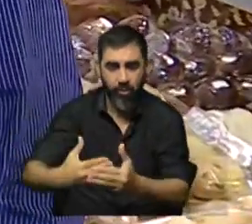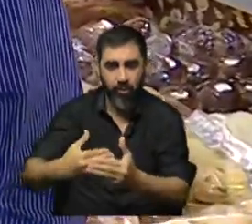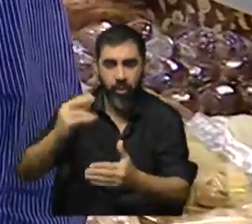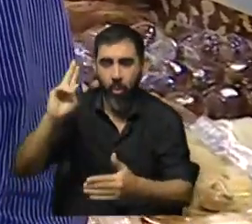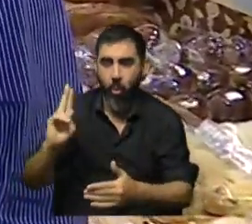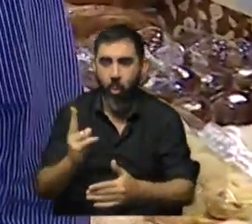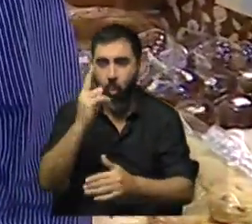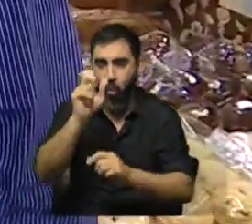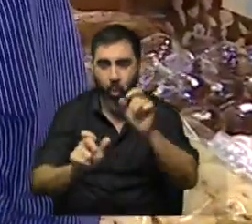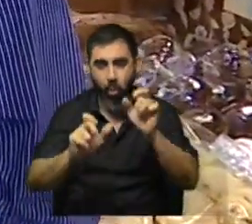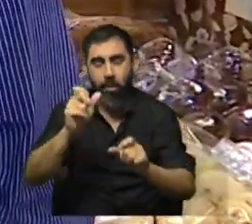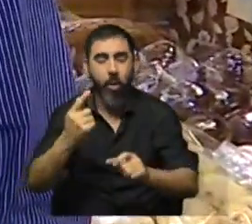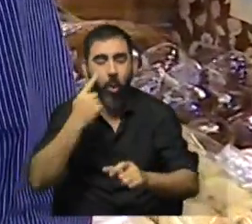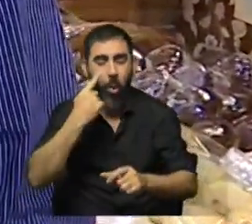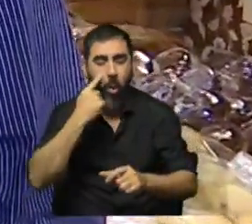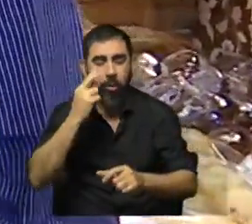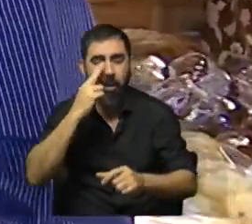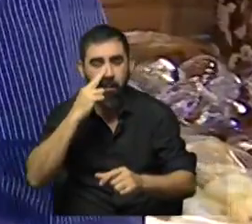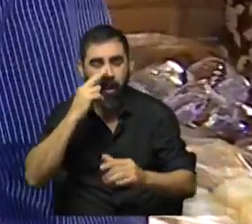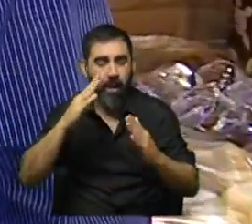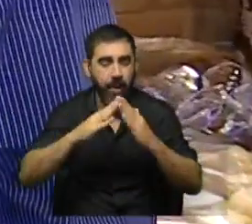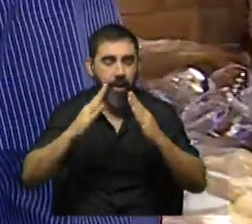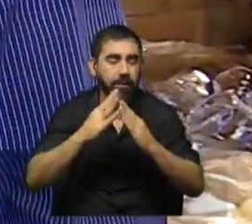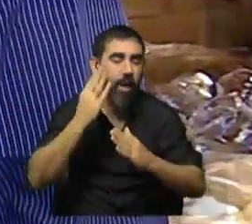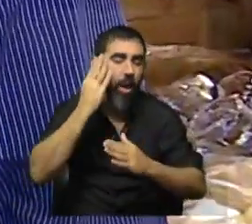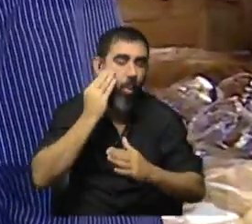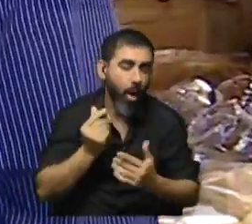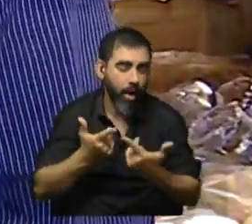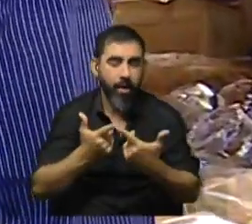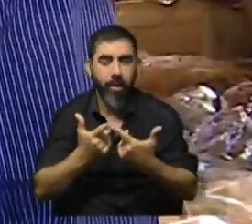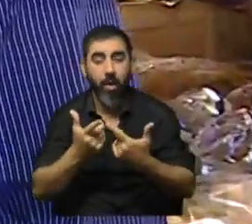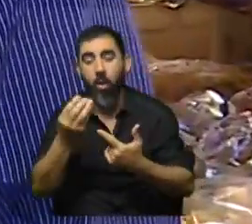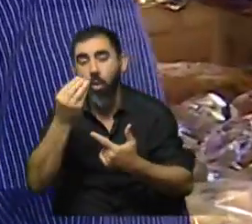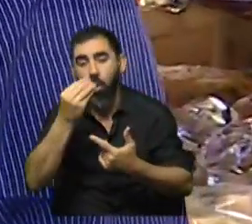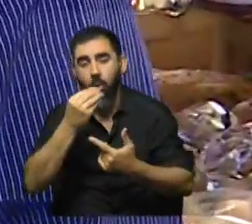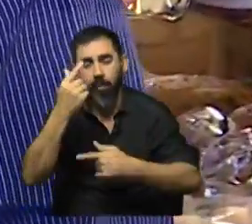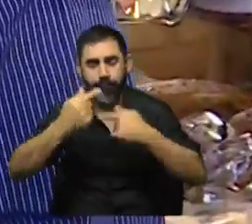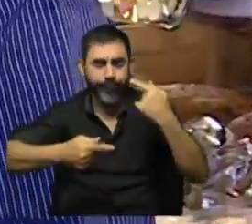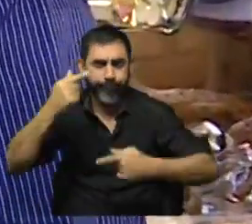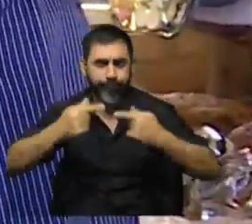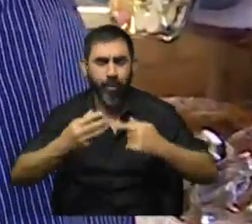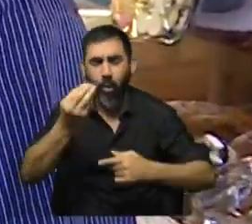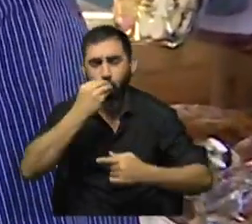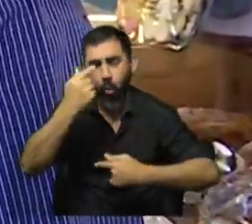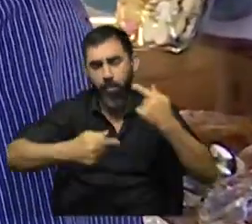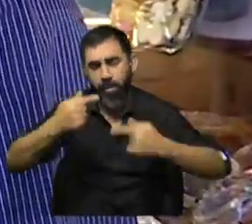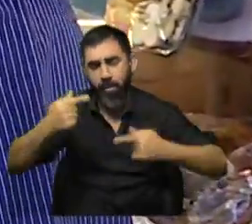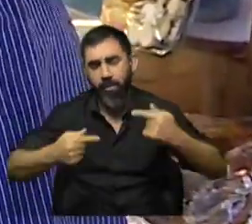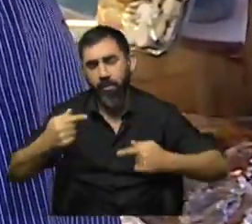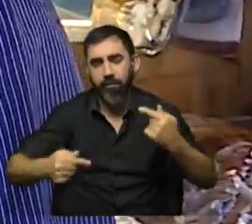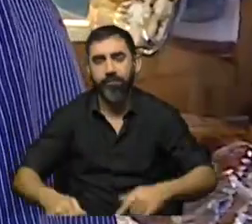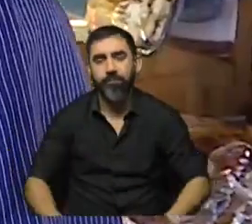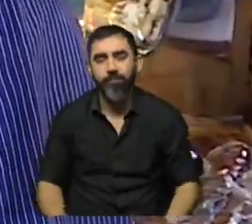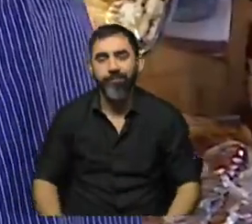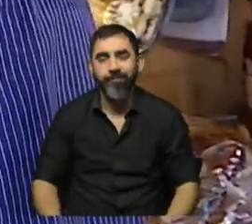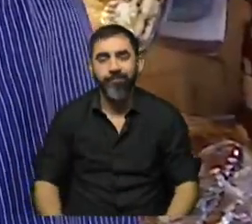ha convivido con el marsellés en la casa de la abuela o lo ha comido con un montón de comidas, diferentes tipos de